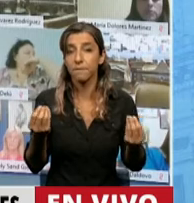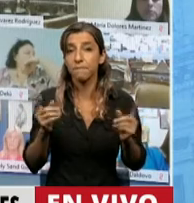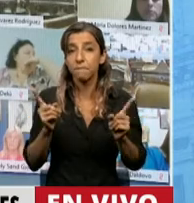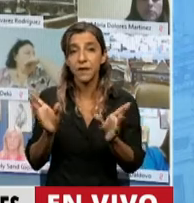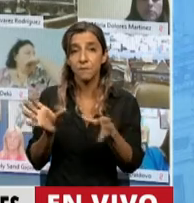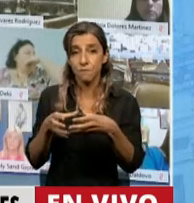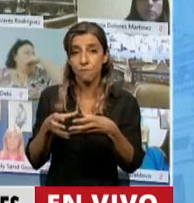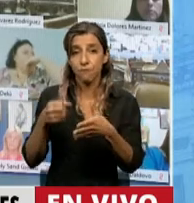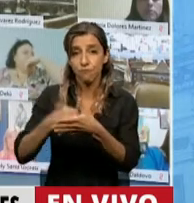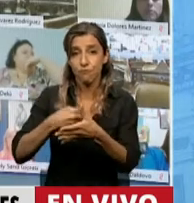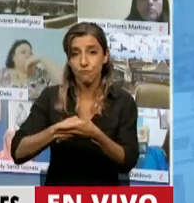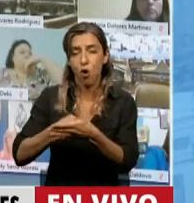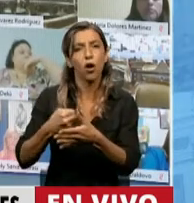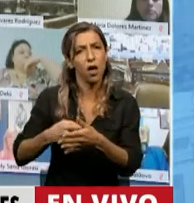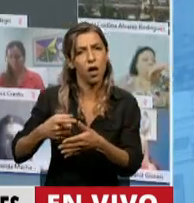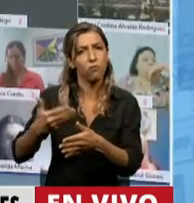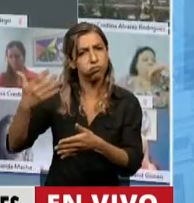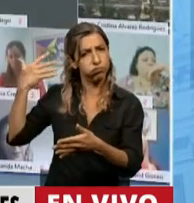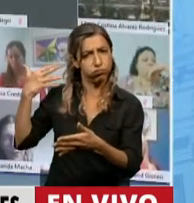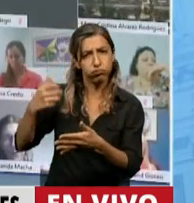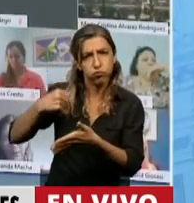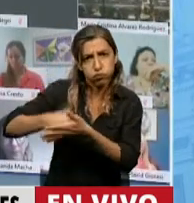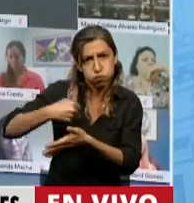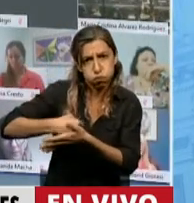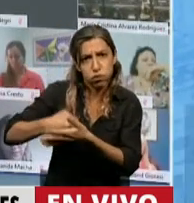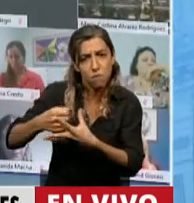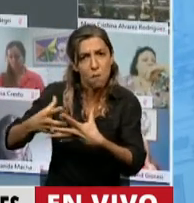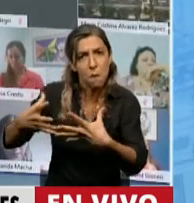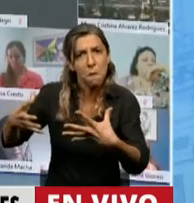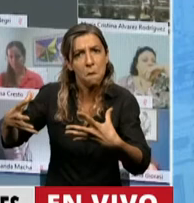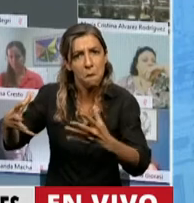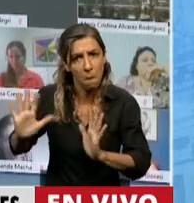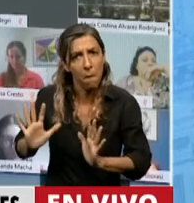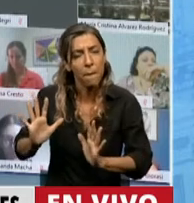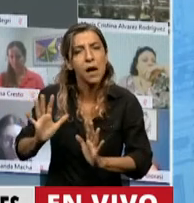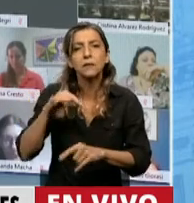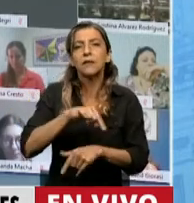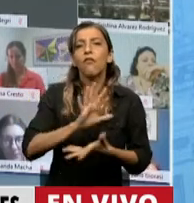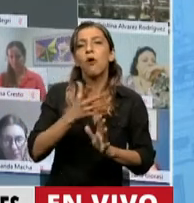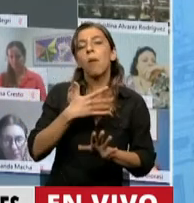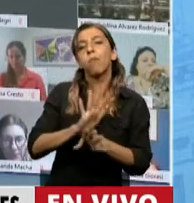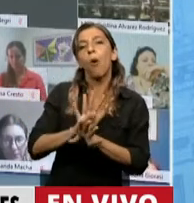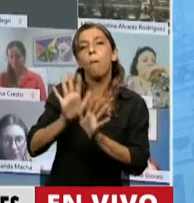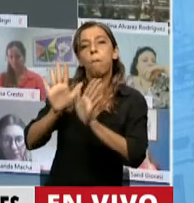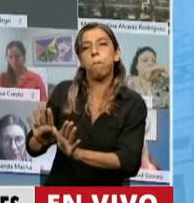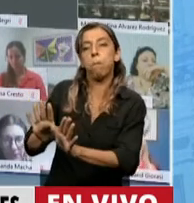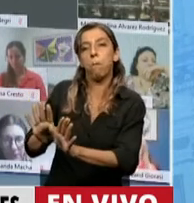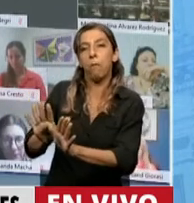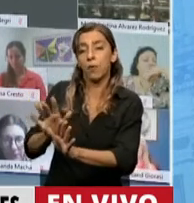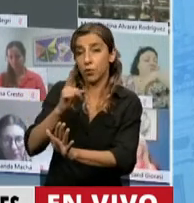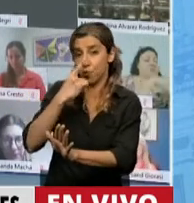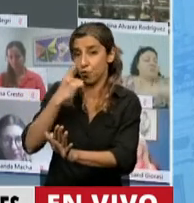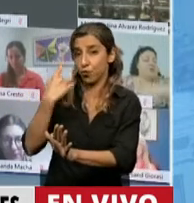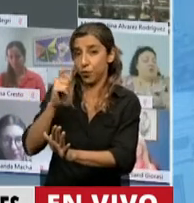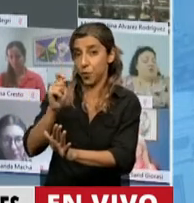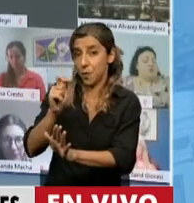lucha que se viene desenvolviendo con mucha fuerza en los últimos meses y especialmente en las